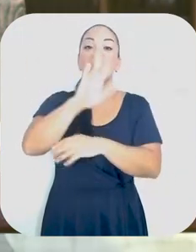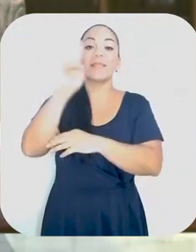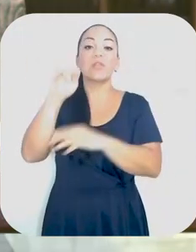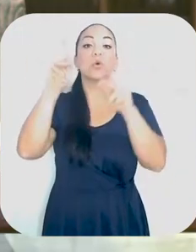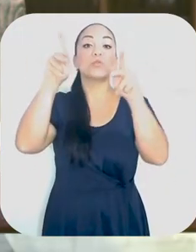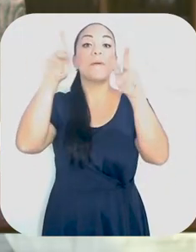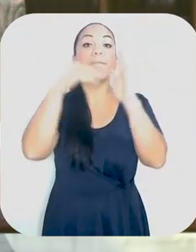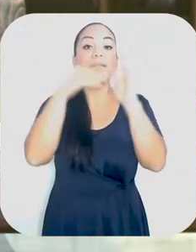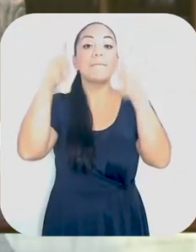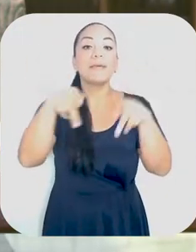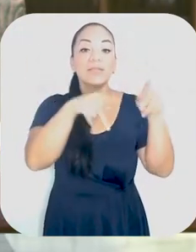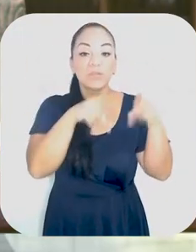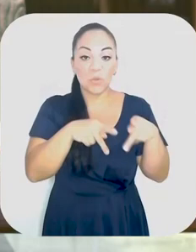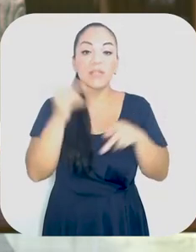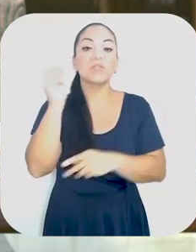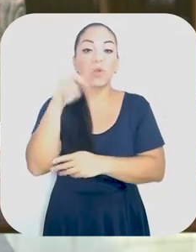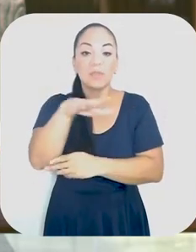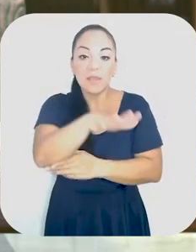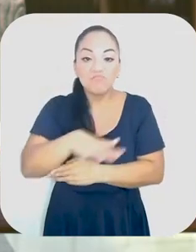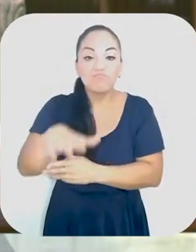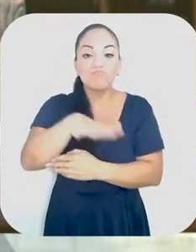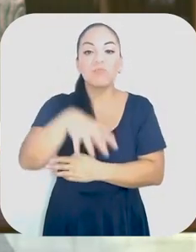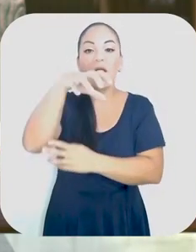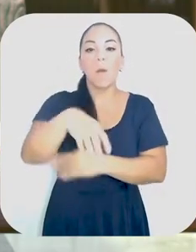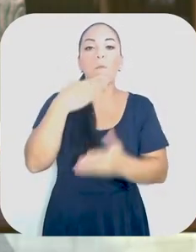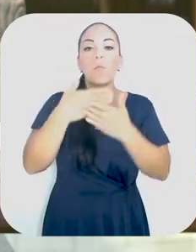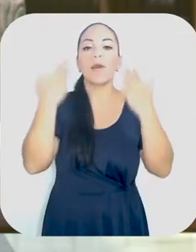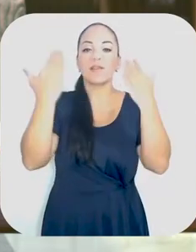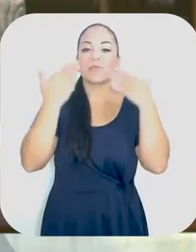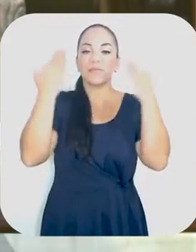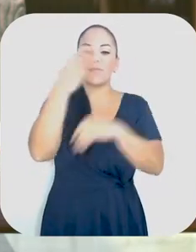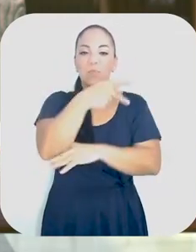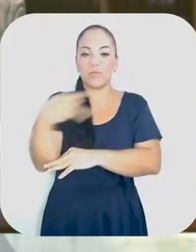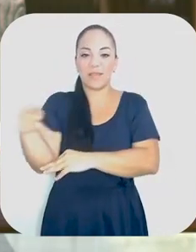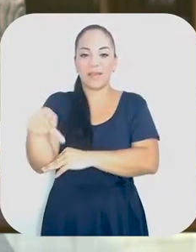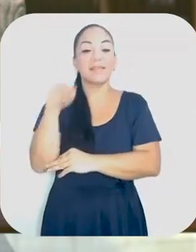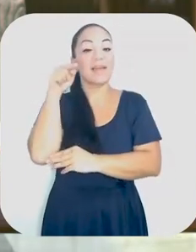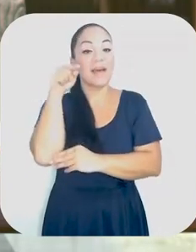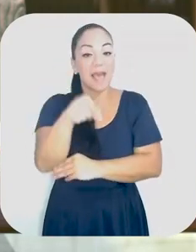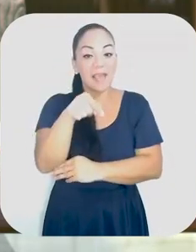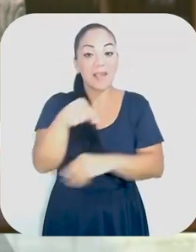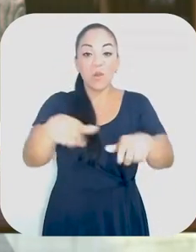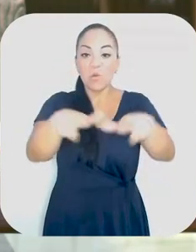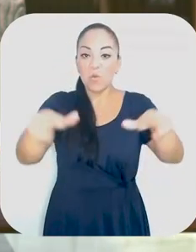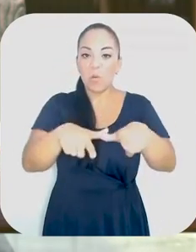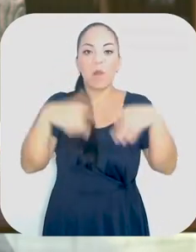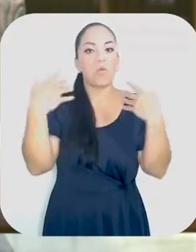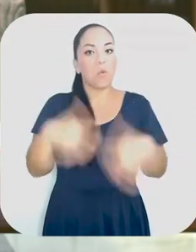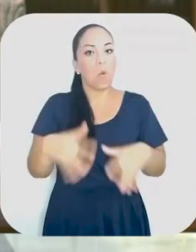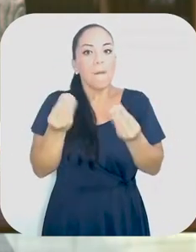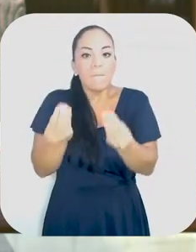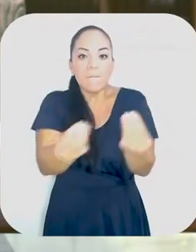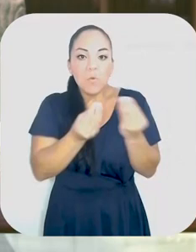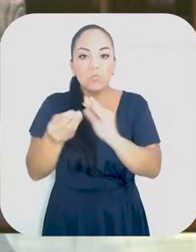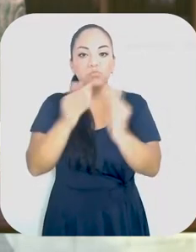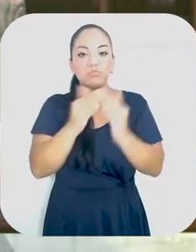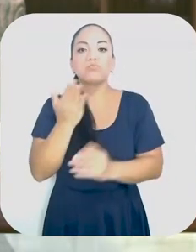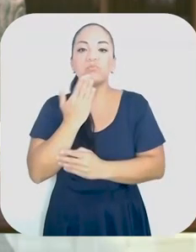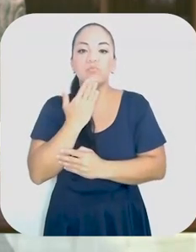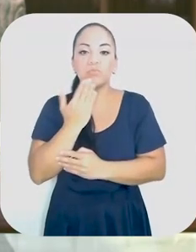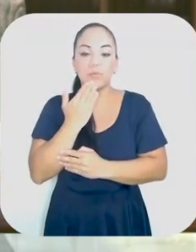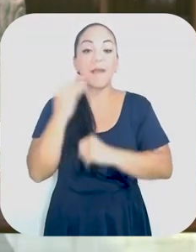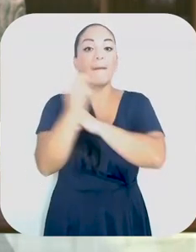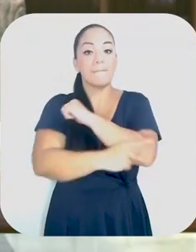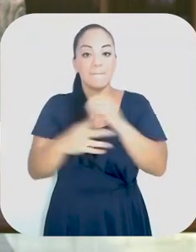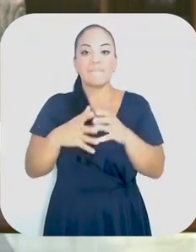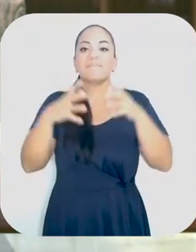los 52 mil ciudadanos que posee el Cantón de Buenos Aires. Cantón que concentra la mayor población indígena del